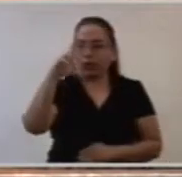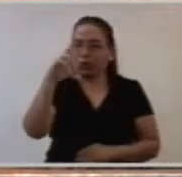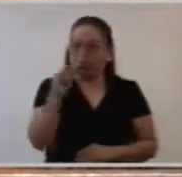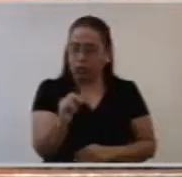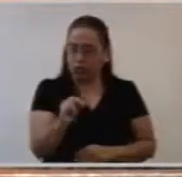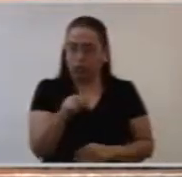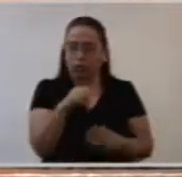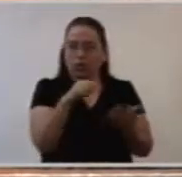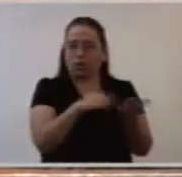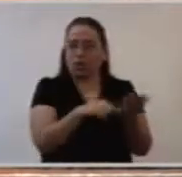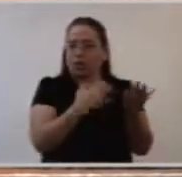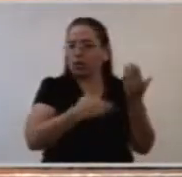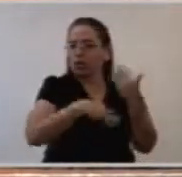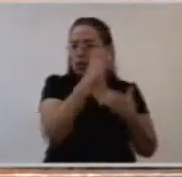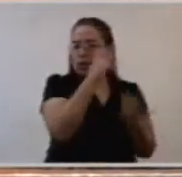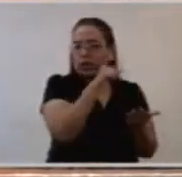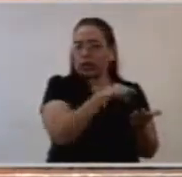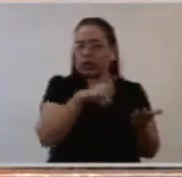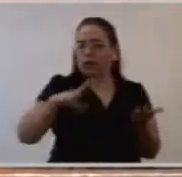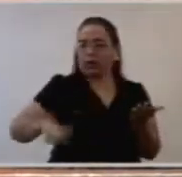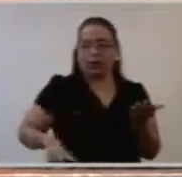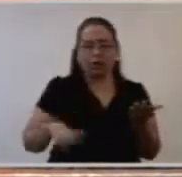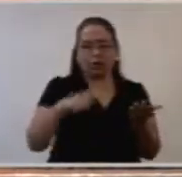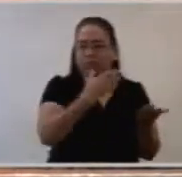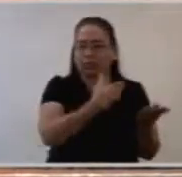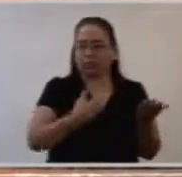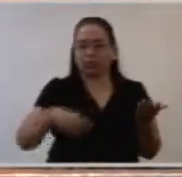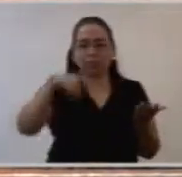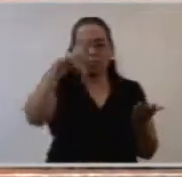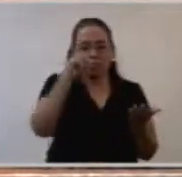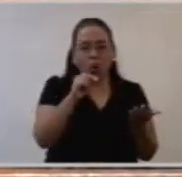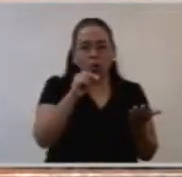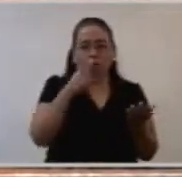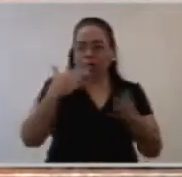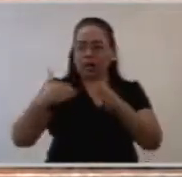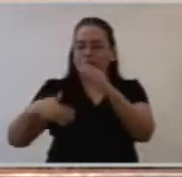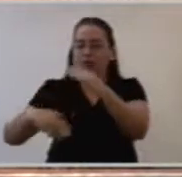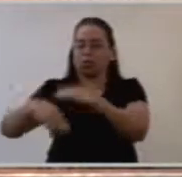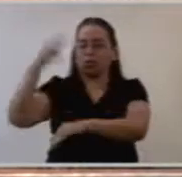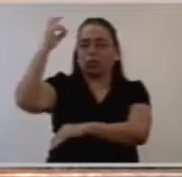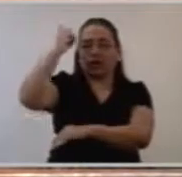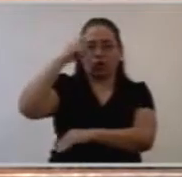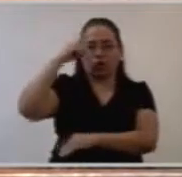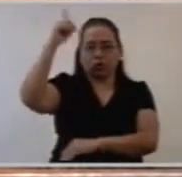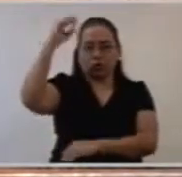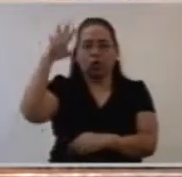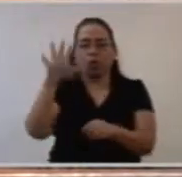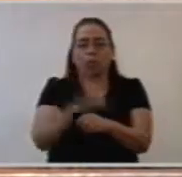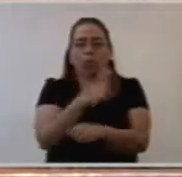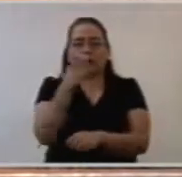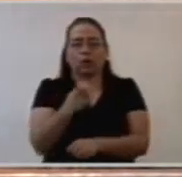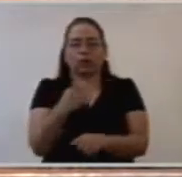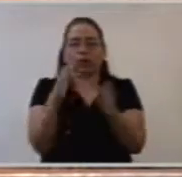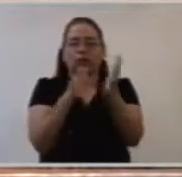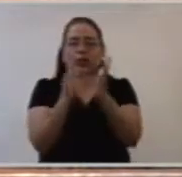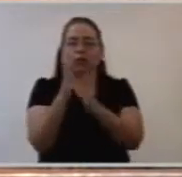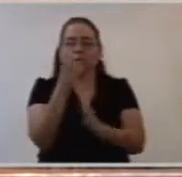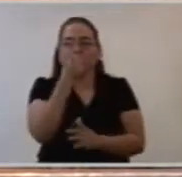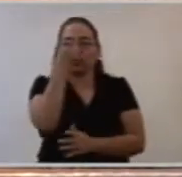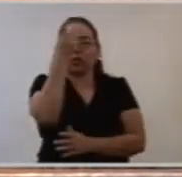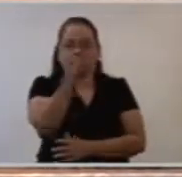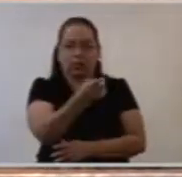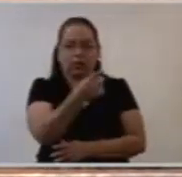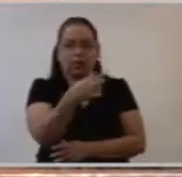y a Dios lo que es de Dios. Es decir, la misión tiene que